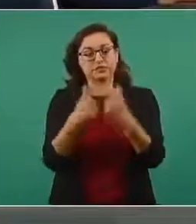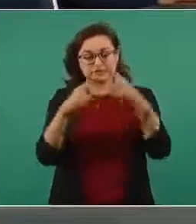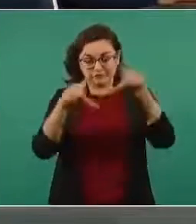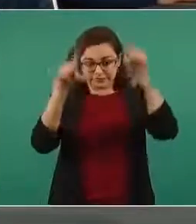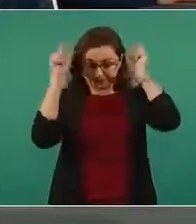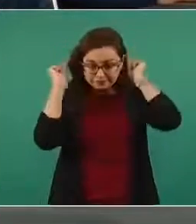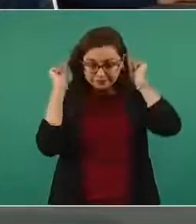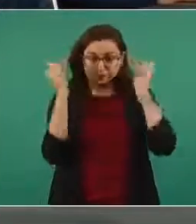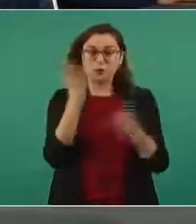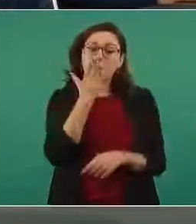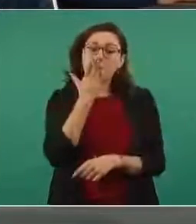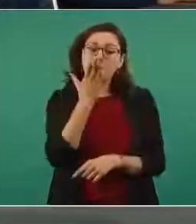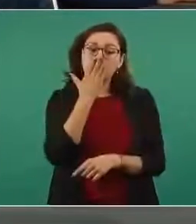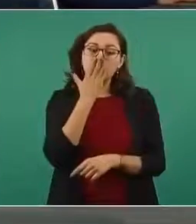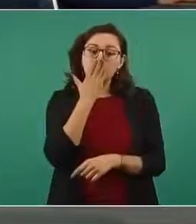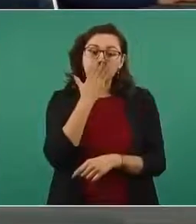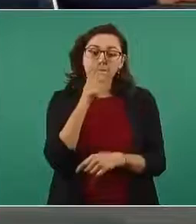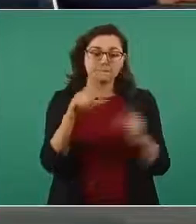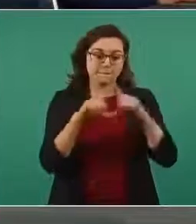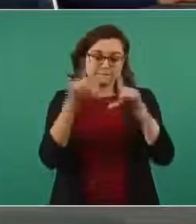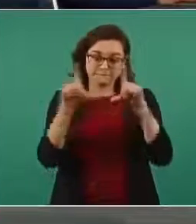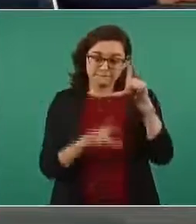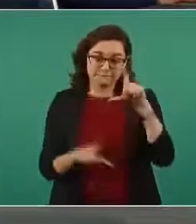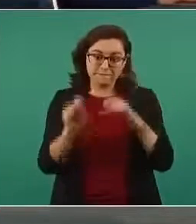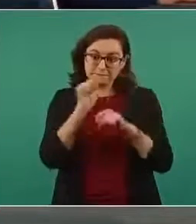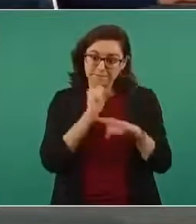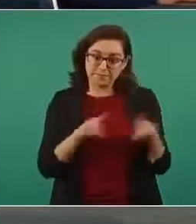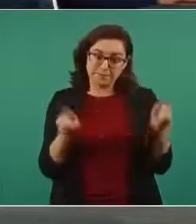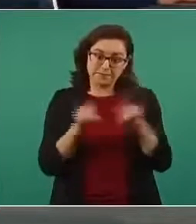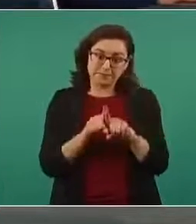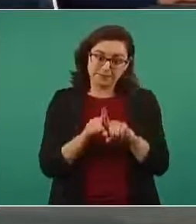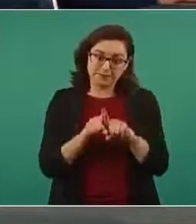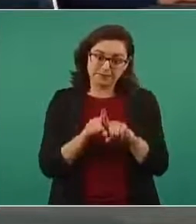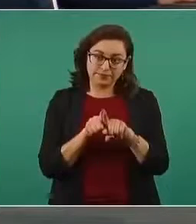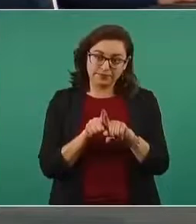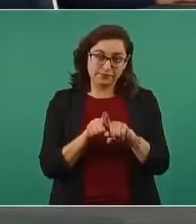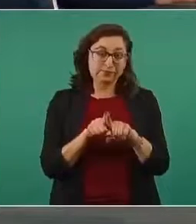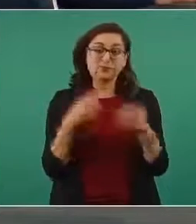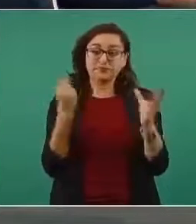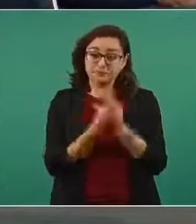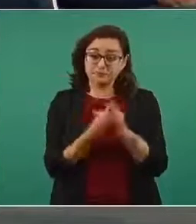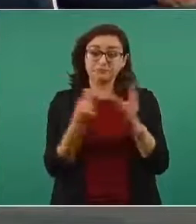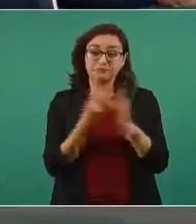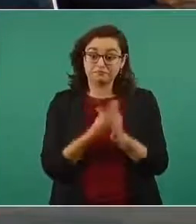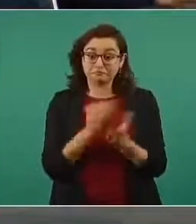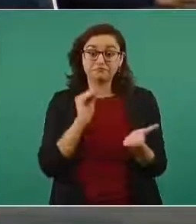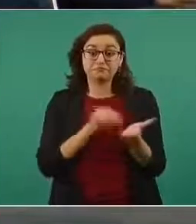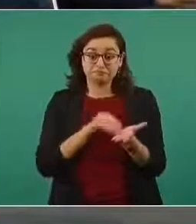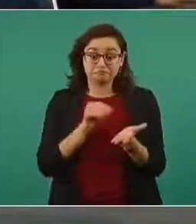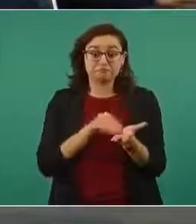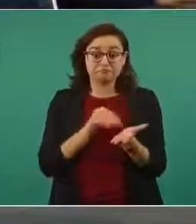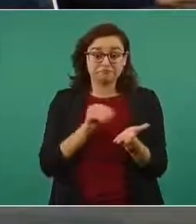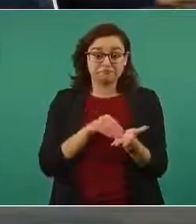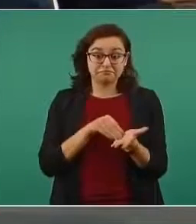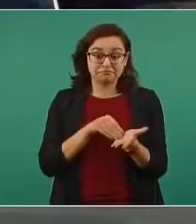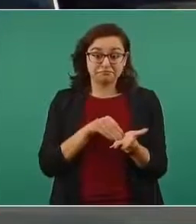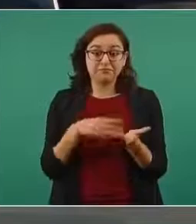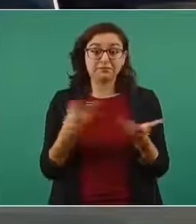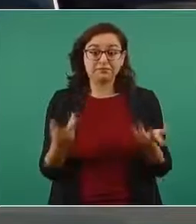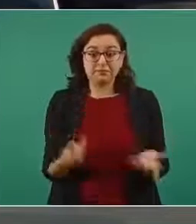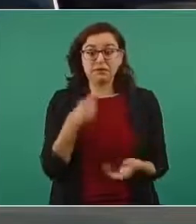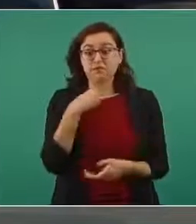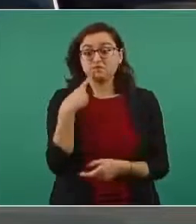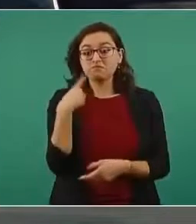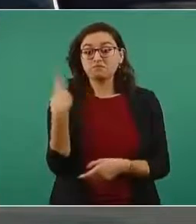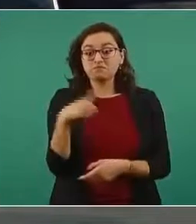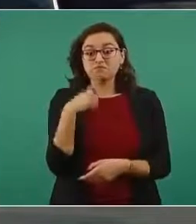Sonora y que se ostenta a nivel nacional también sigue dando esos cursos y esta denuncia